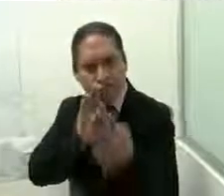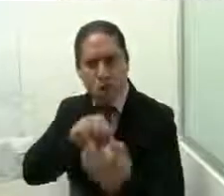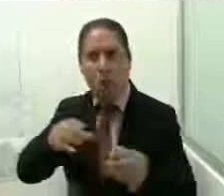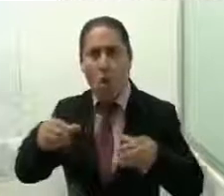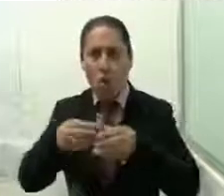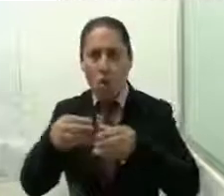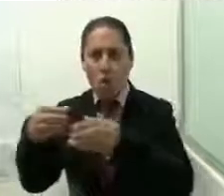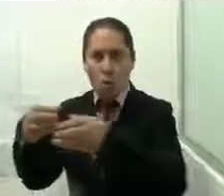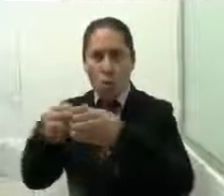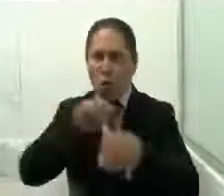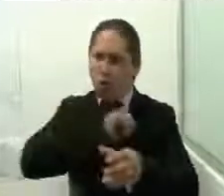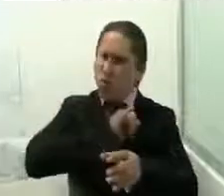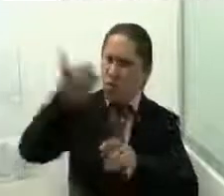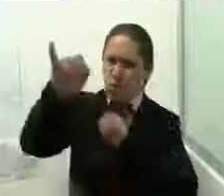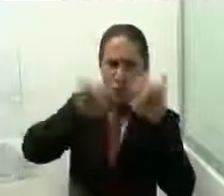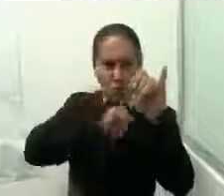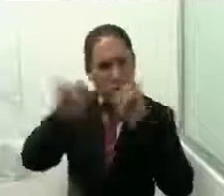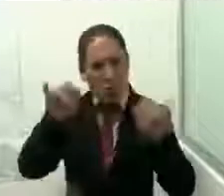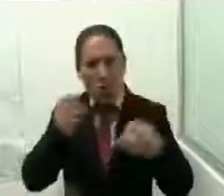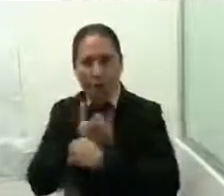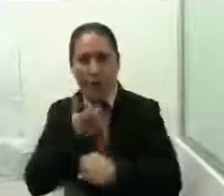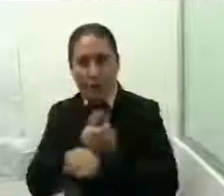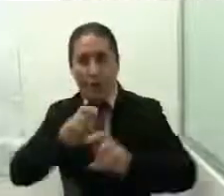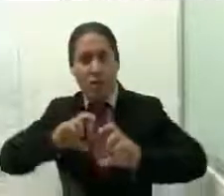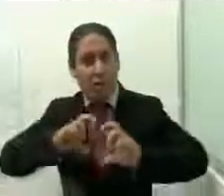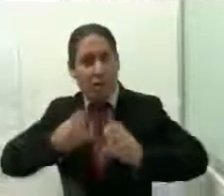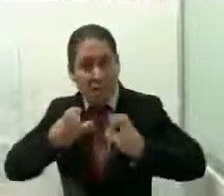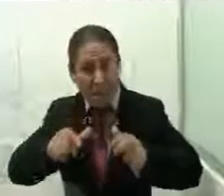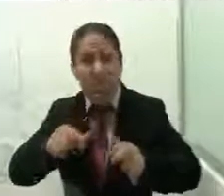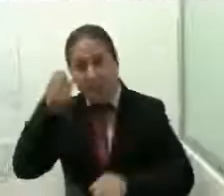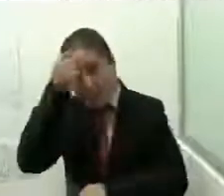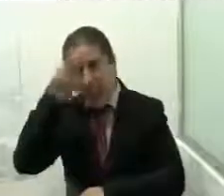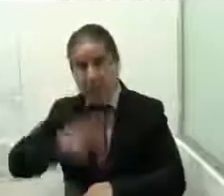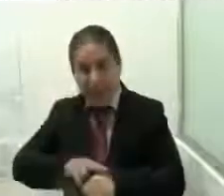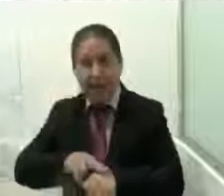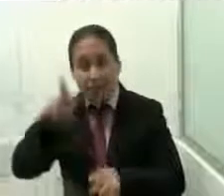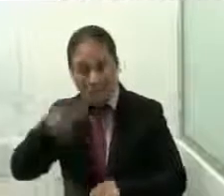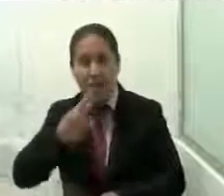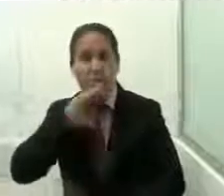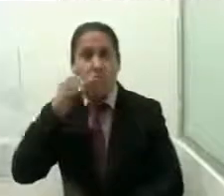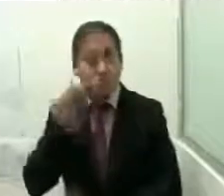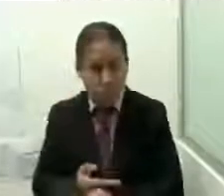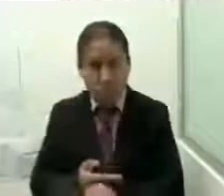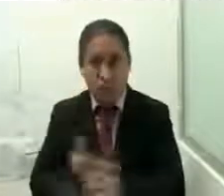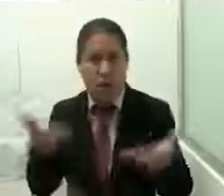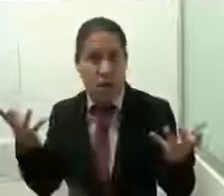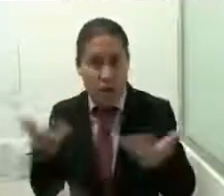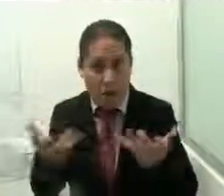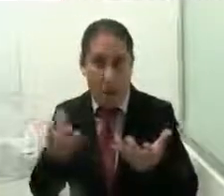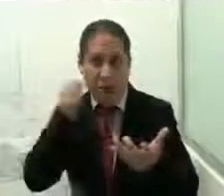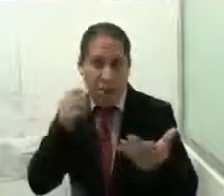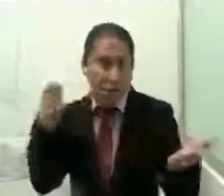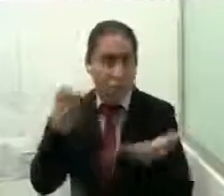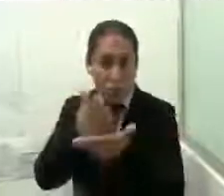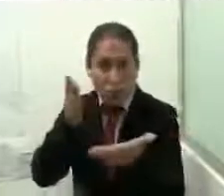llegar a los rincones más lejanos es una tarea como secretaría pues ardua porque es un tema